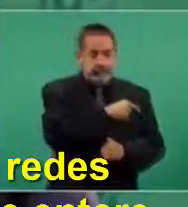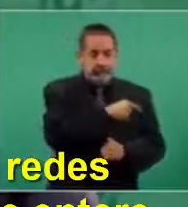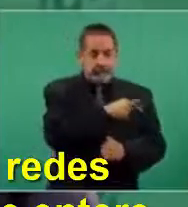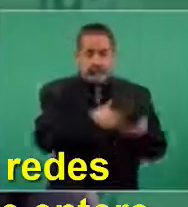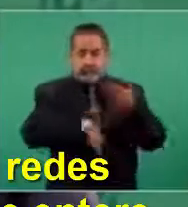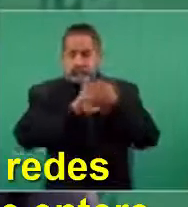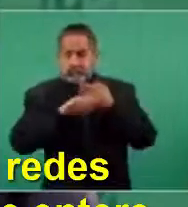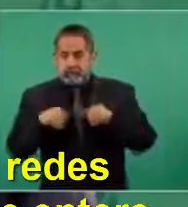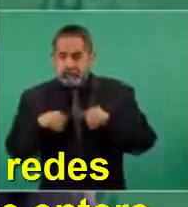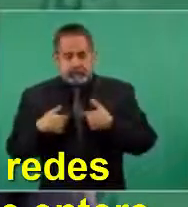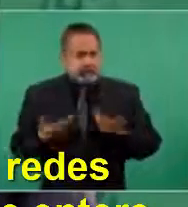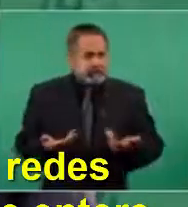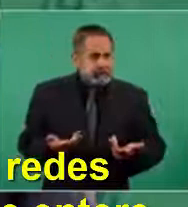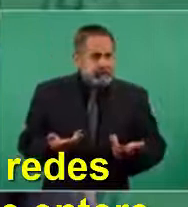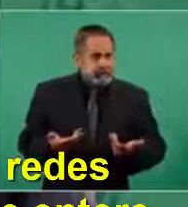nuestra.